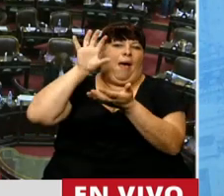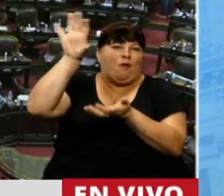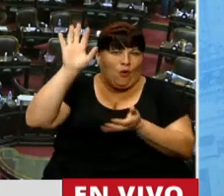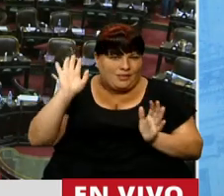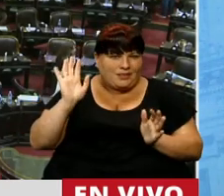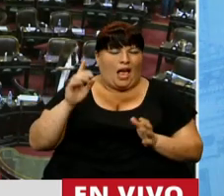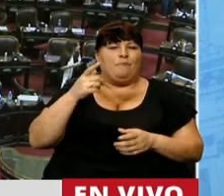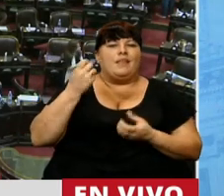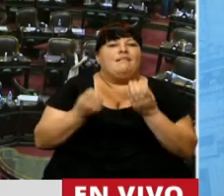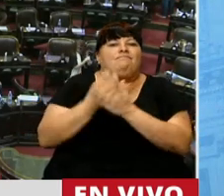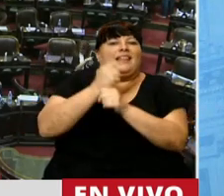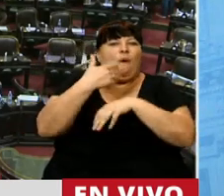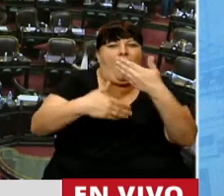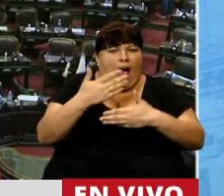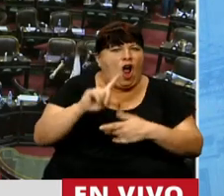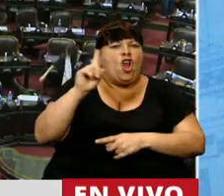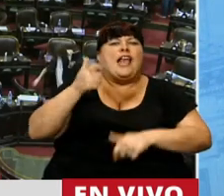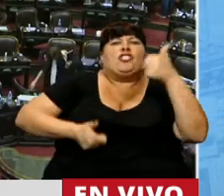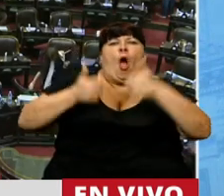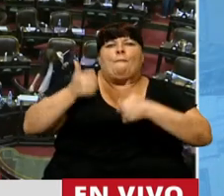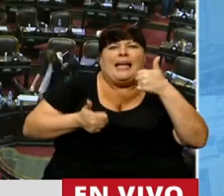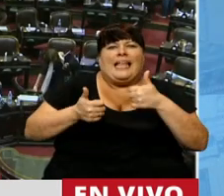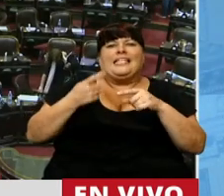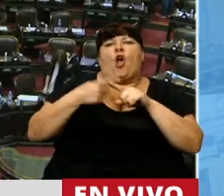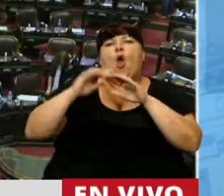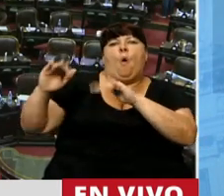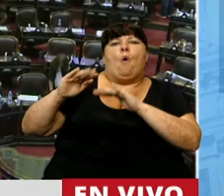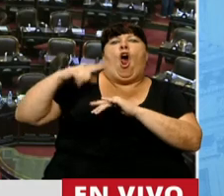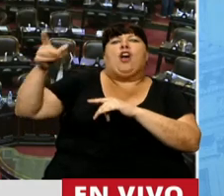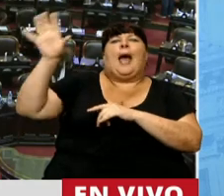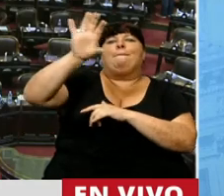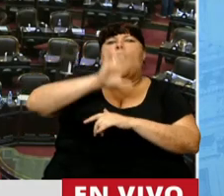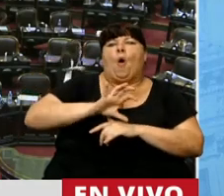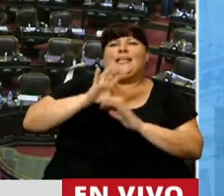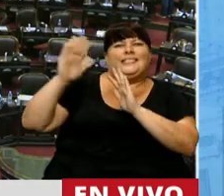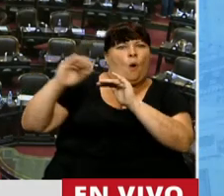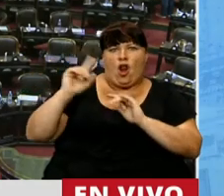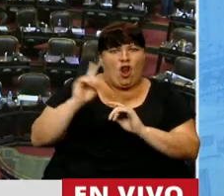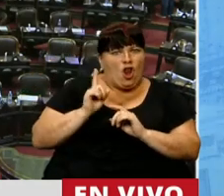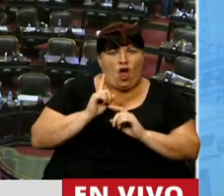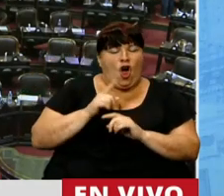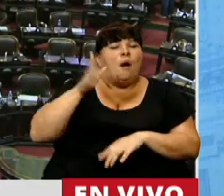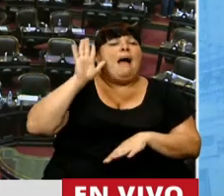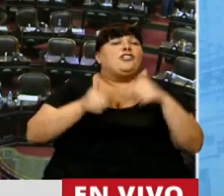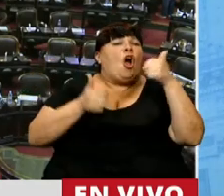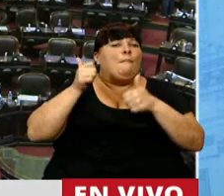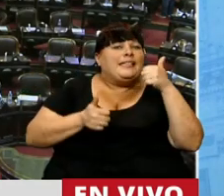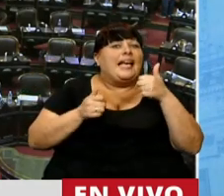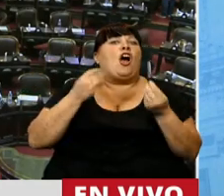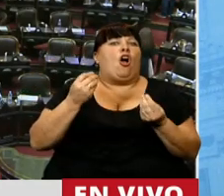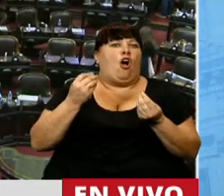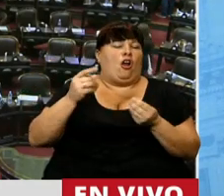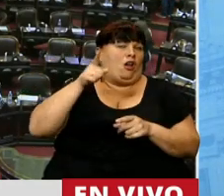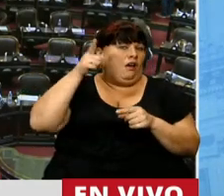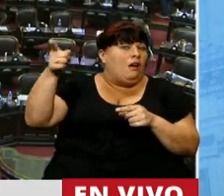Nuestros emprendedores no compiten contra sus similares de otras provincias hermanas, sino fundamentalmente compiten